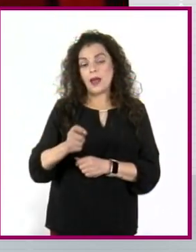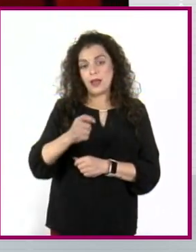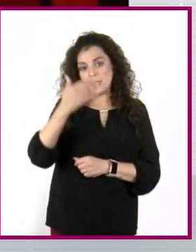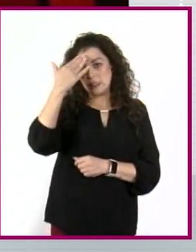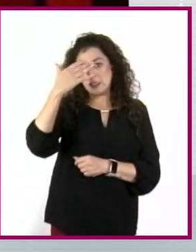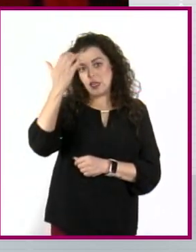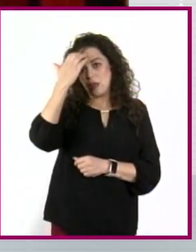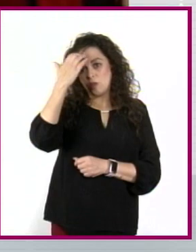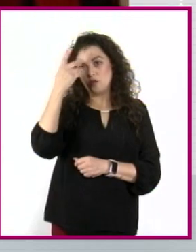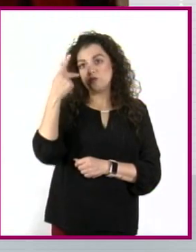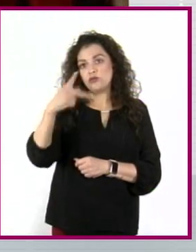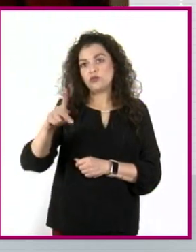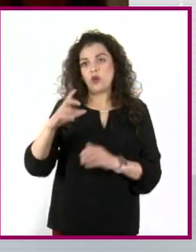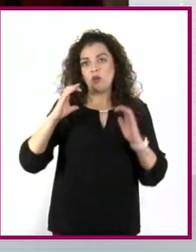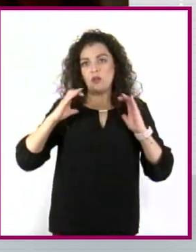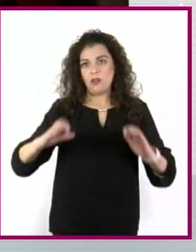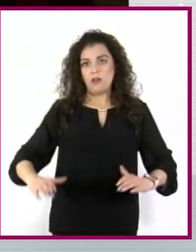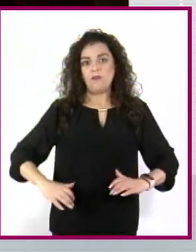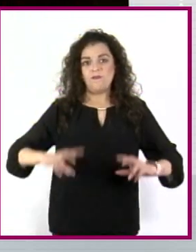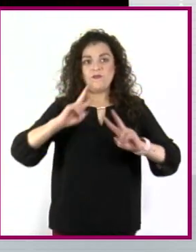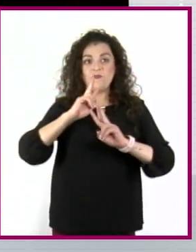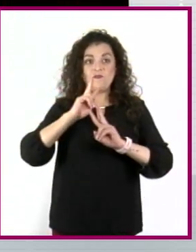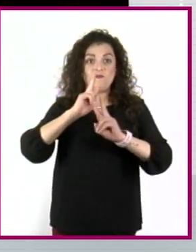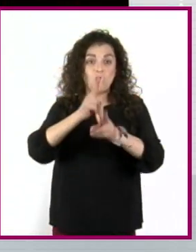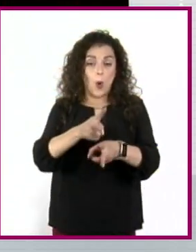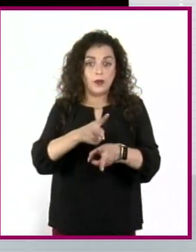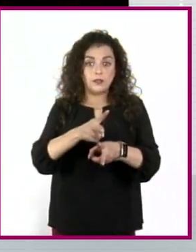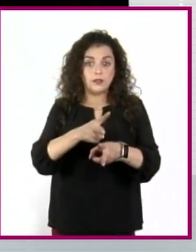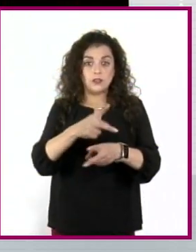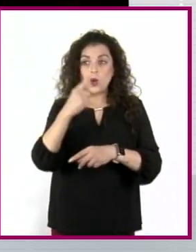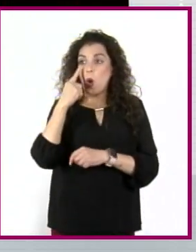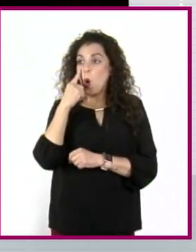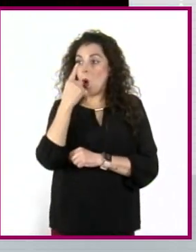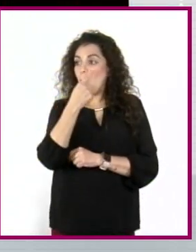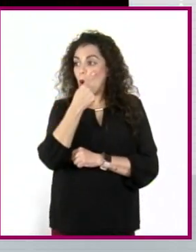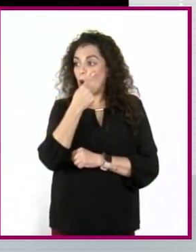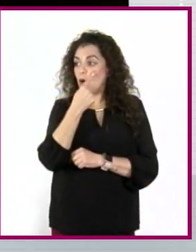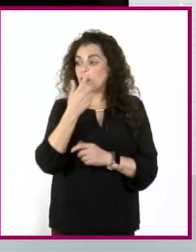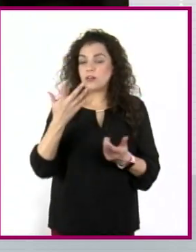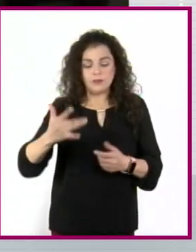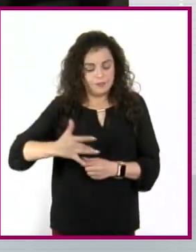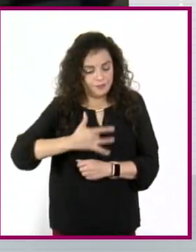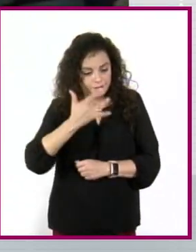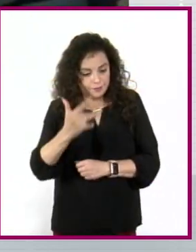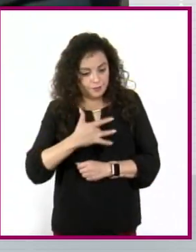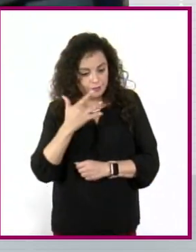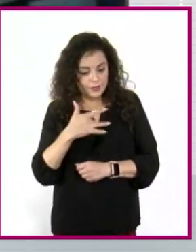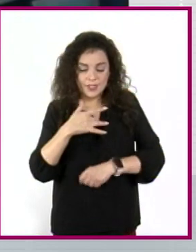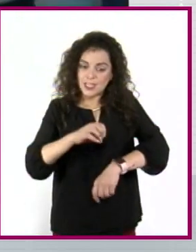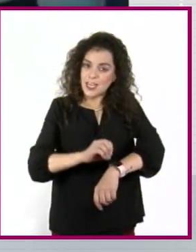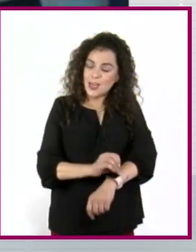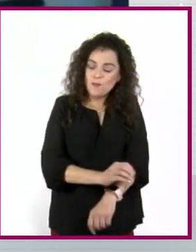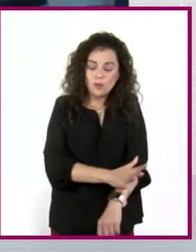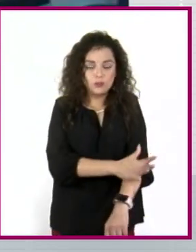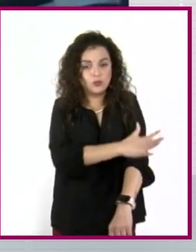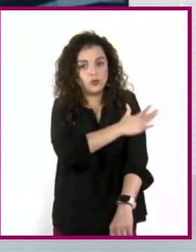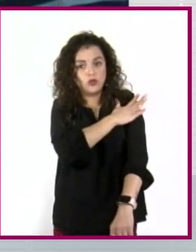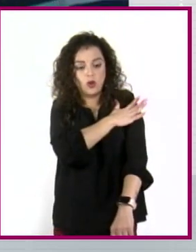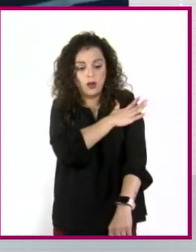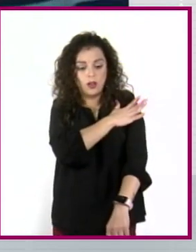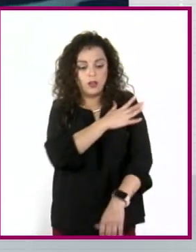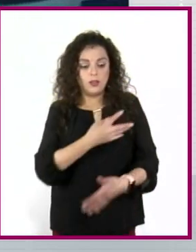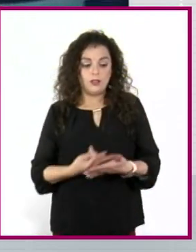tener sentido de su voz, tener sentido de su mirada, de sus sensaciones, de sus emociones, de